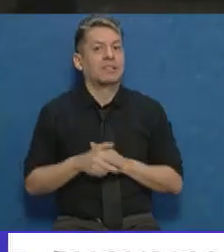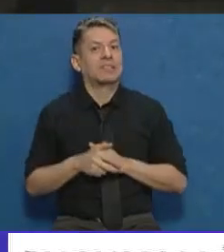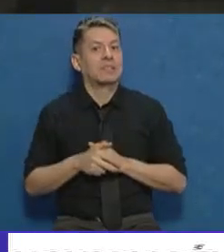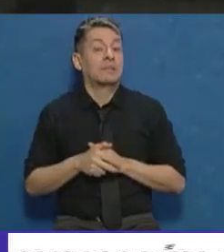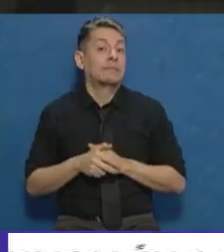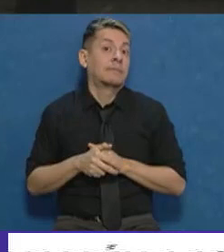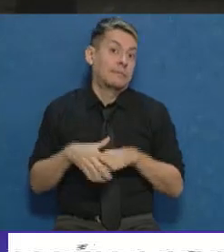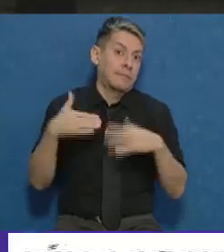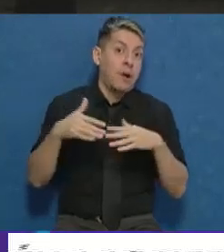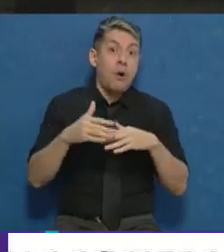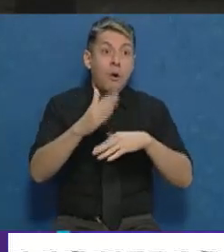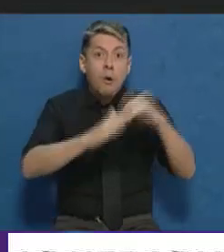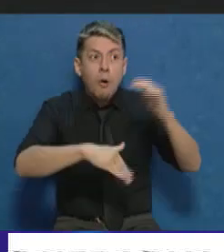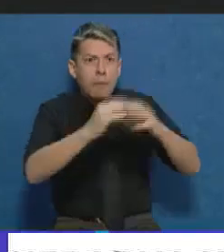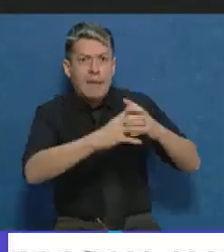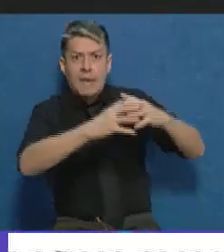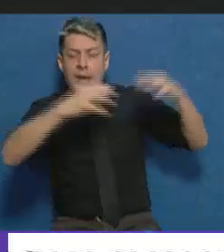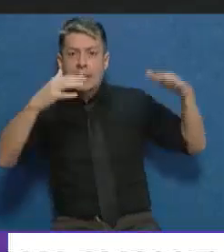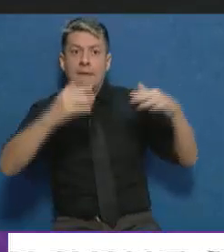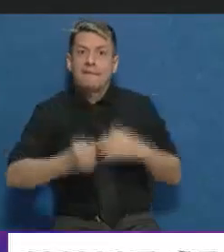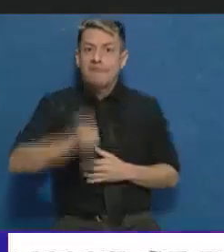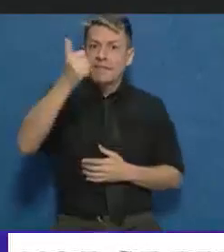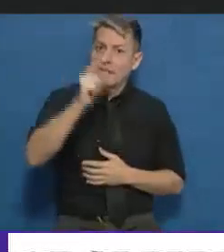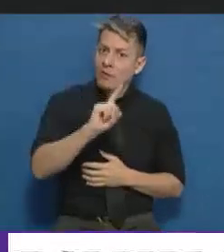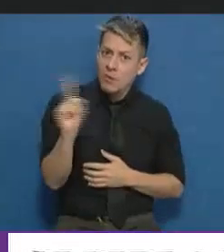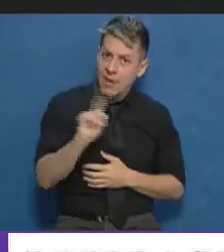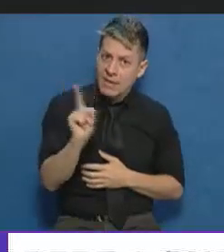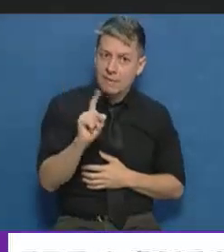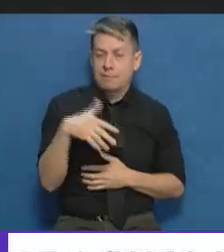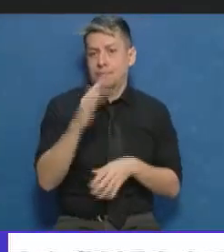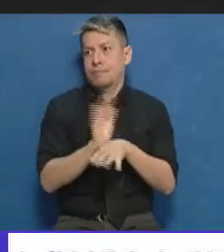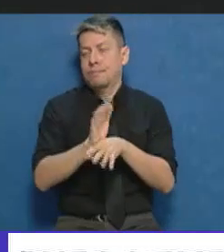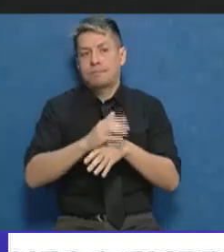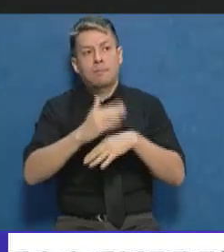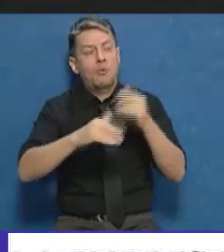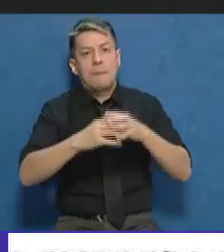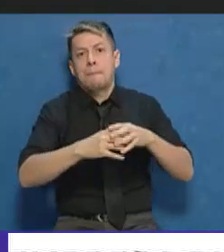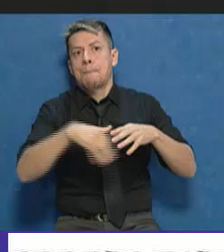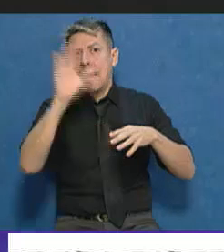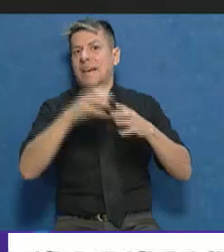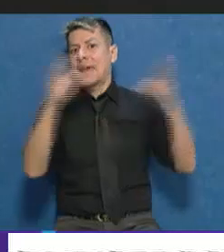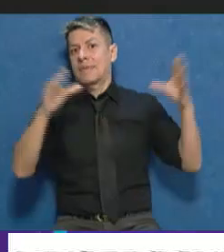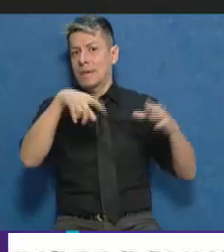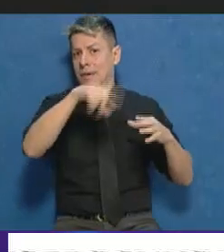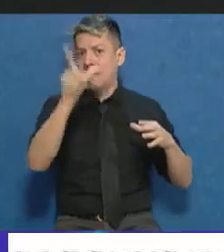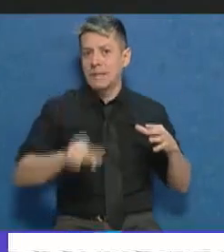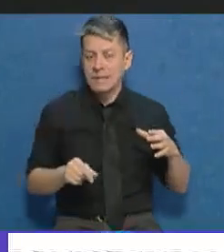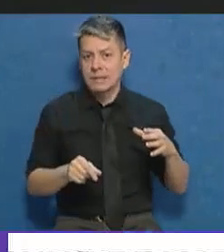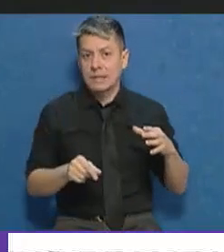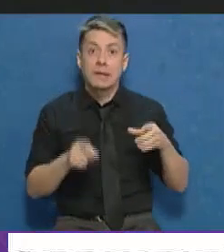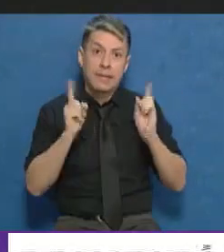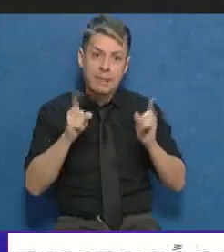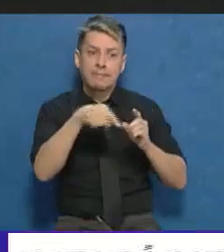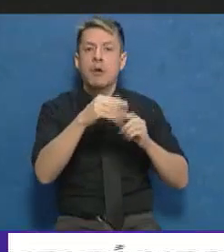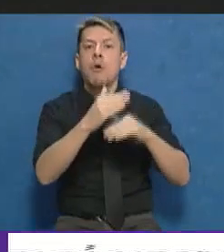llevar adelante una obra de este tipo no es fácil, no es simple. Es una de las más grandes del país. Es una de las más grandes del país y además tiene que ser